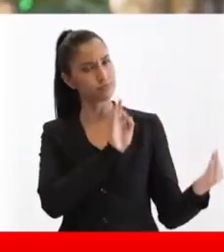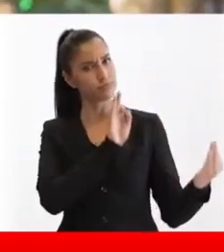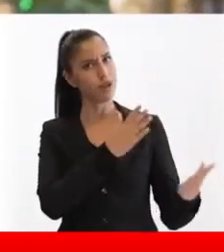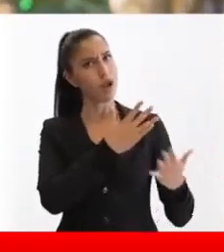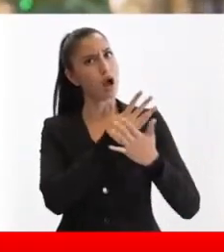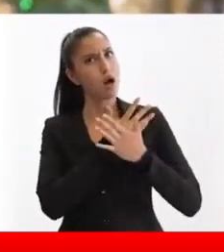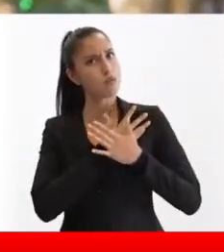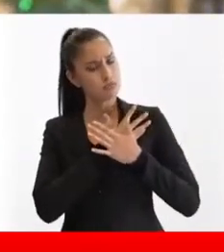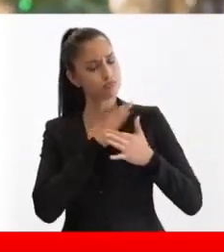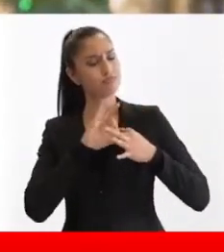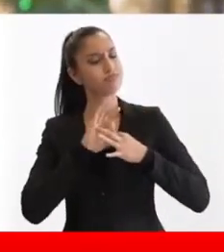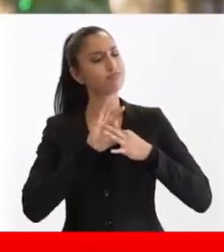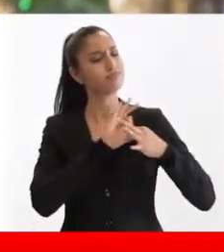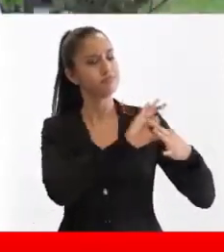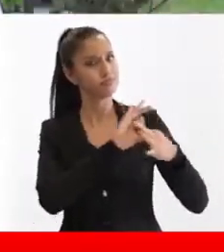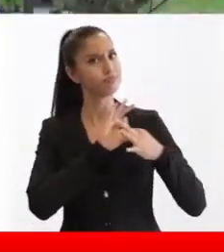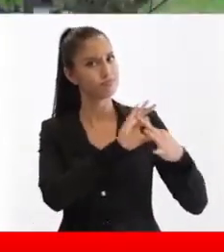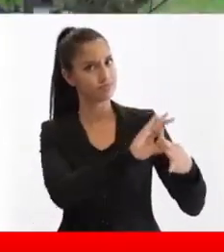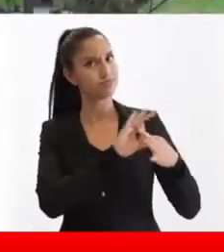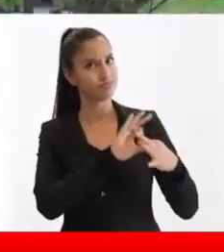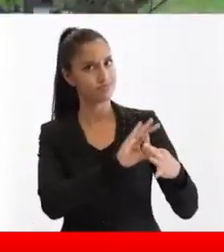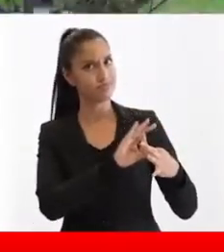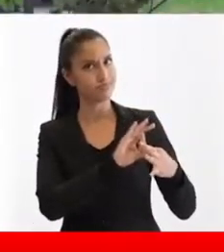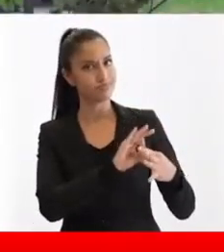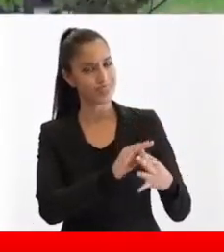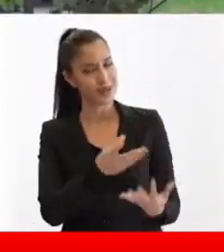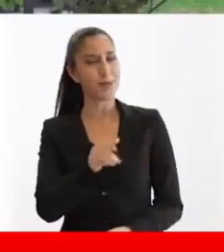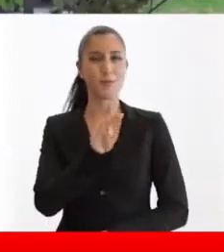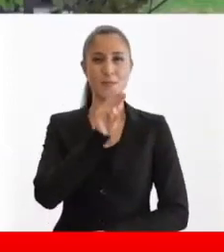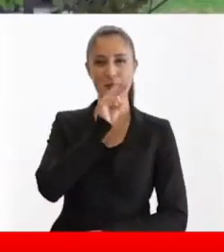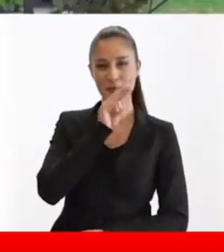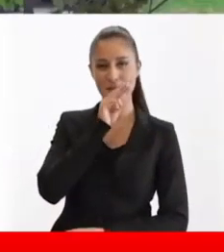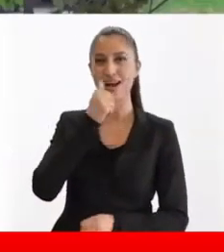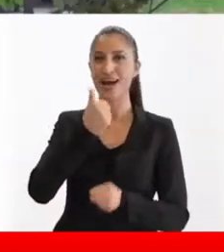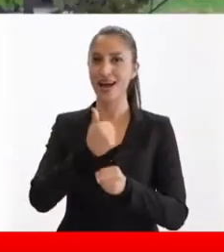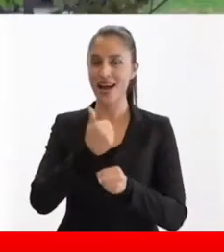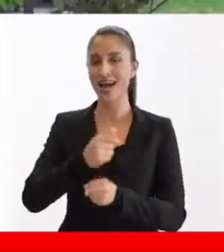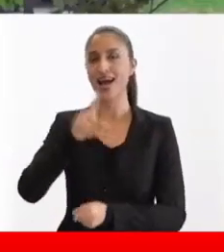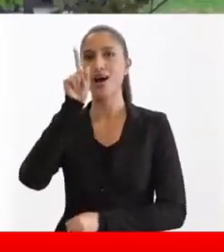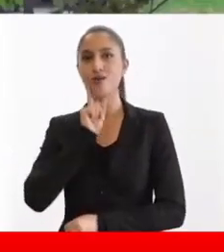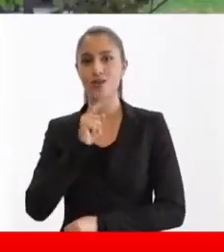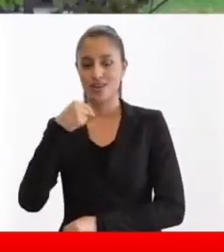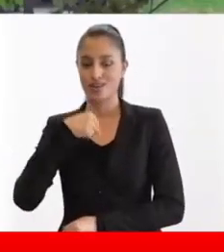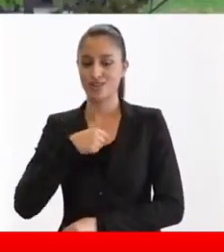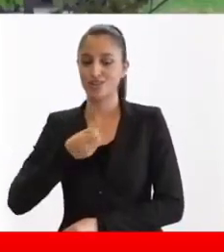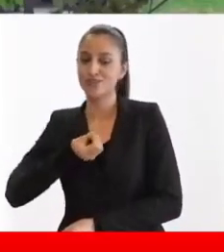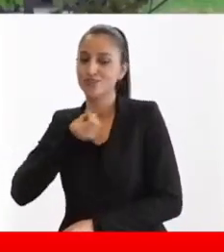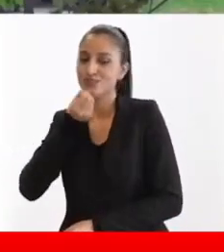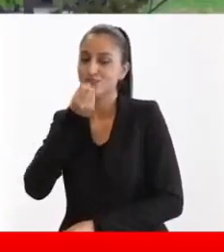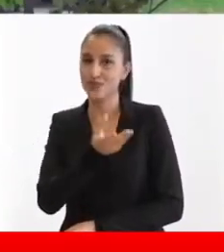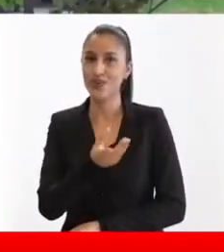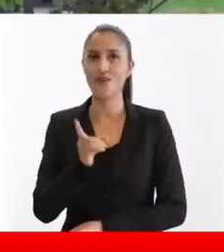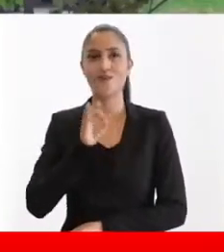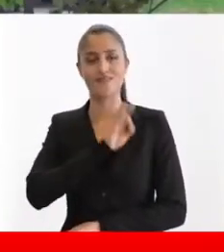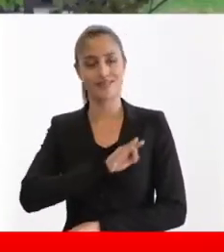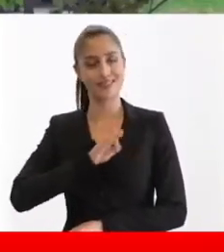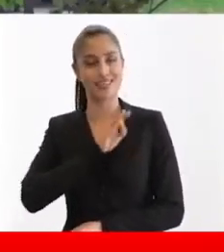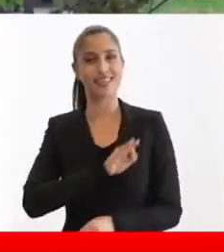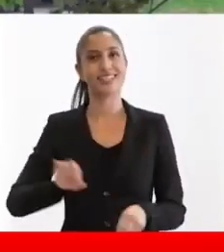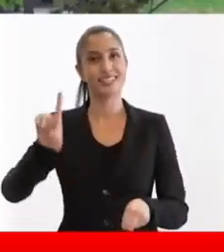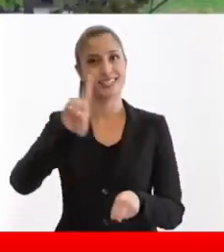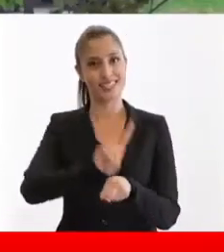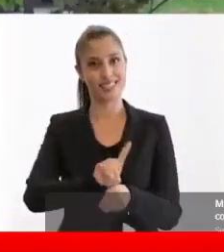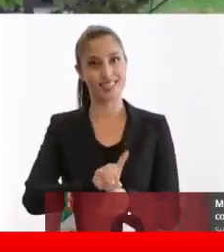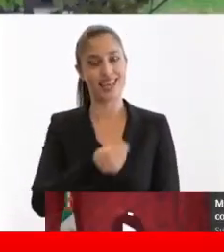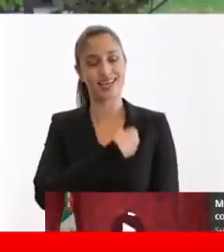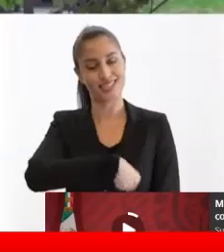distantes unos de otros, pero cercanos emocionalmente. Y esto incluye a las mamás, a las abuelas, a quienes les